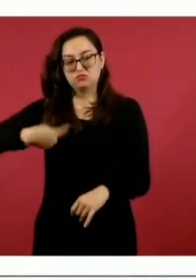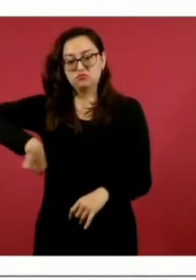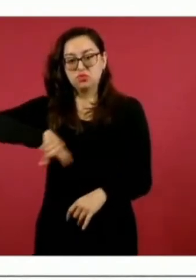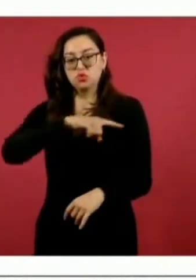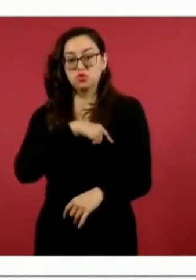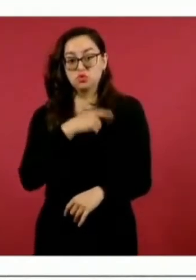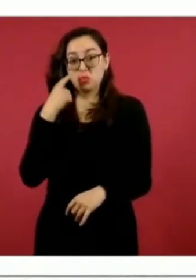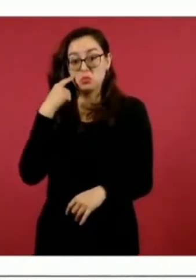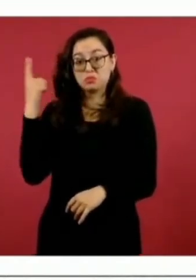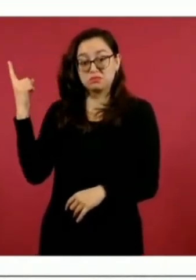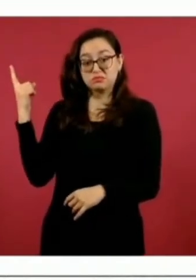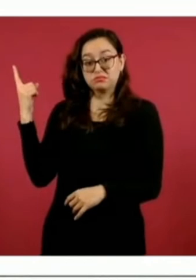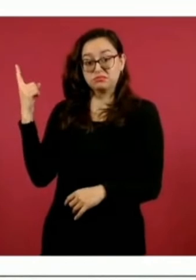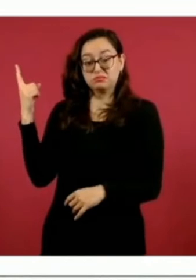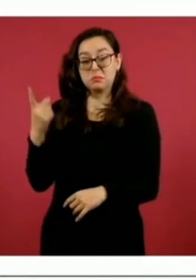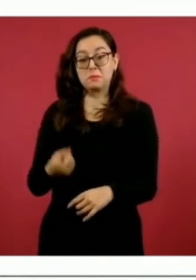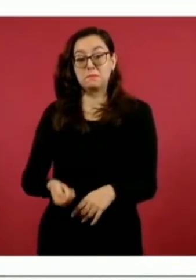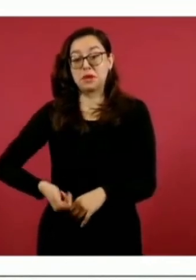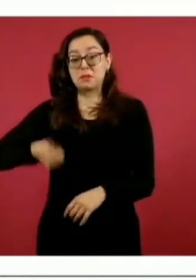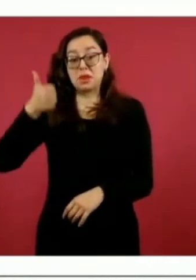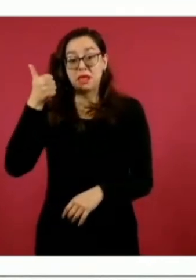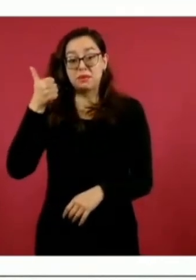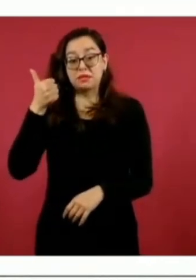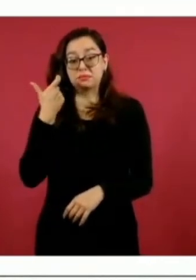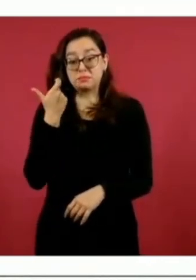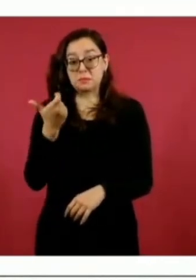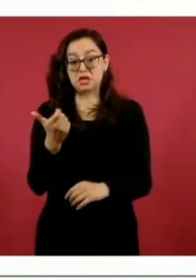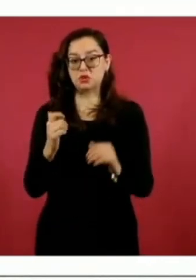que el peso no se devalúa